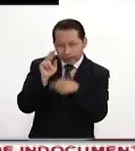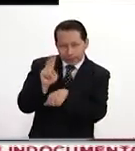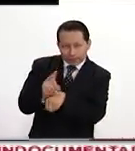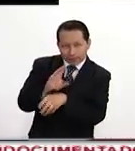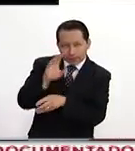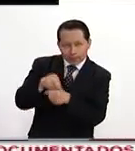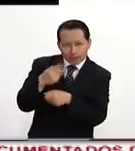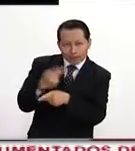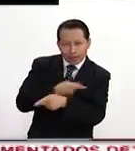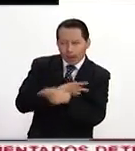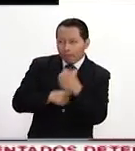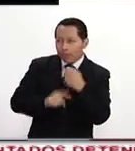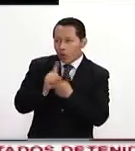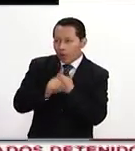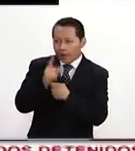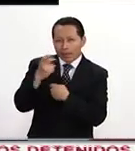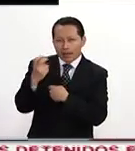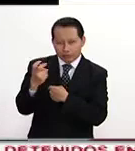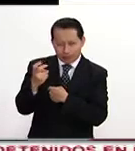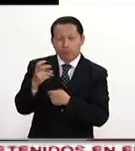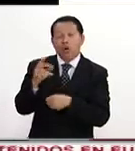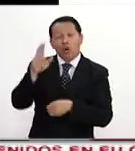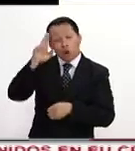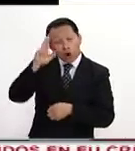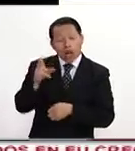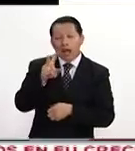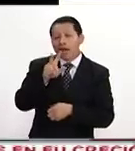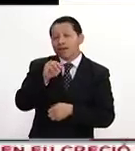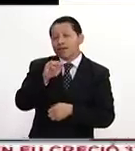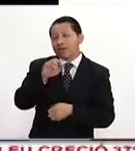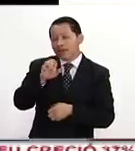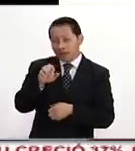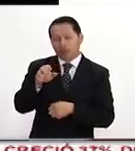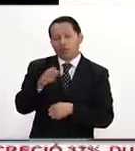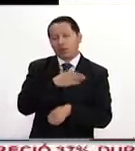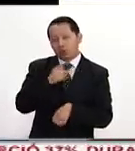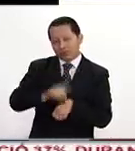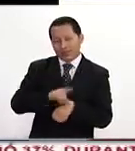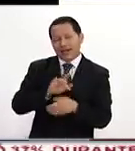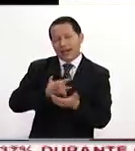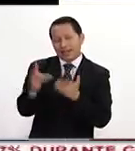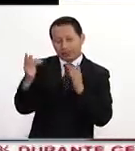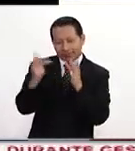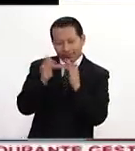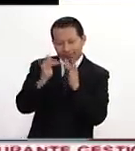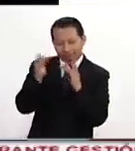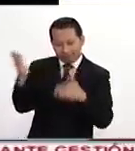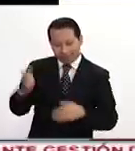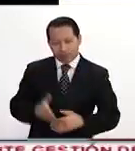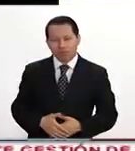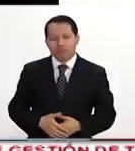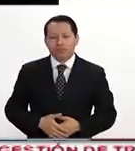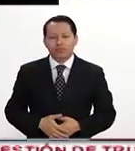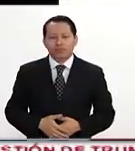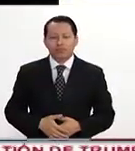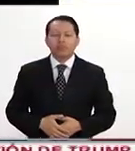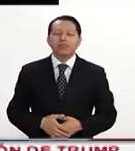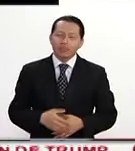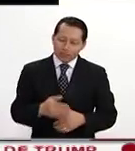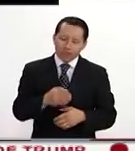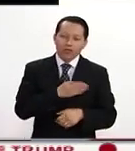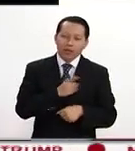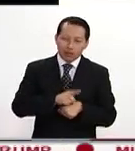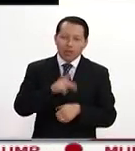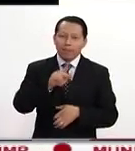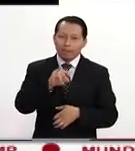crisis que se vive allá en este querido país. Hola Vivian, muy buenos días, gracias nuevamente por estar con nosotros. Muy buenos días,